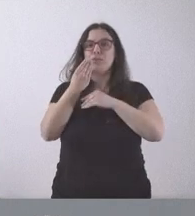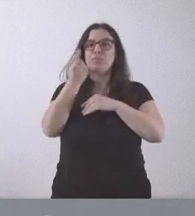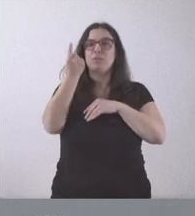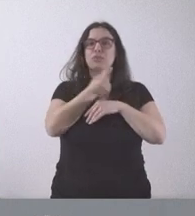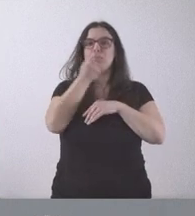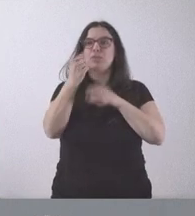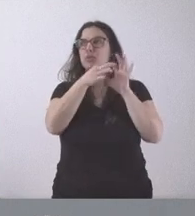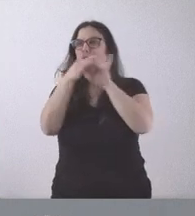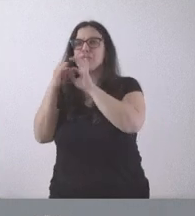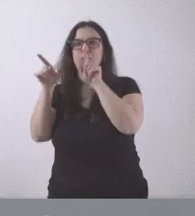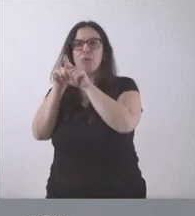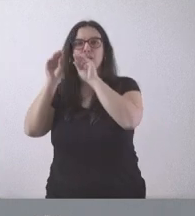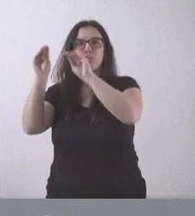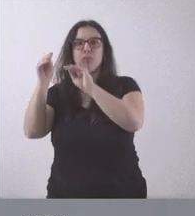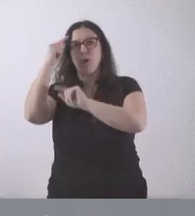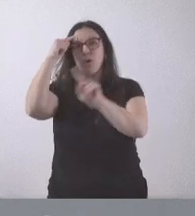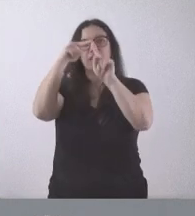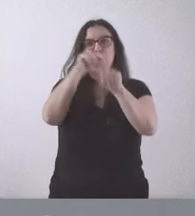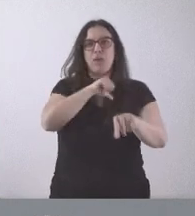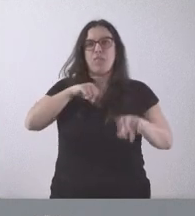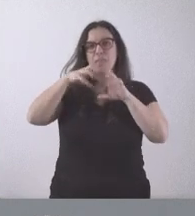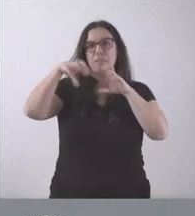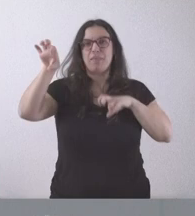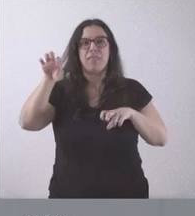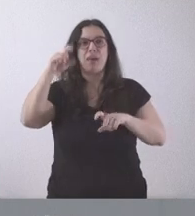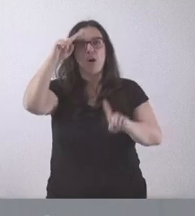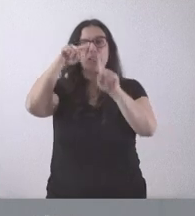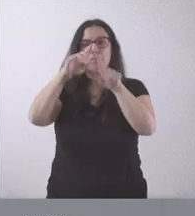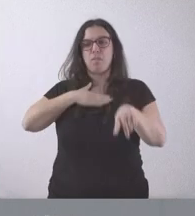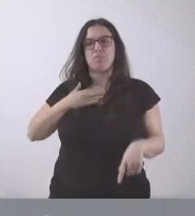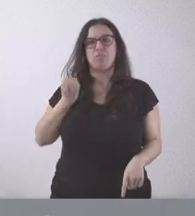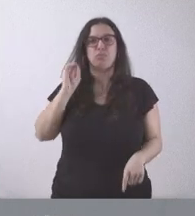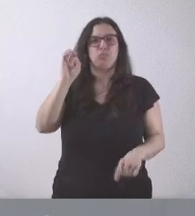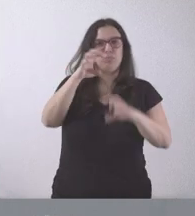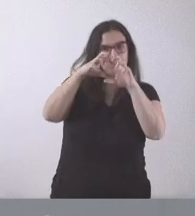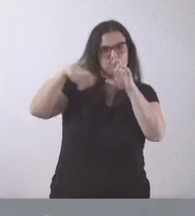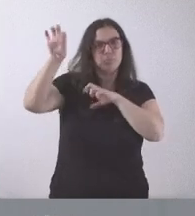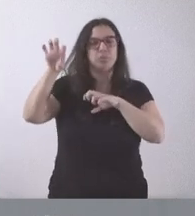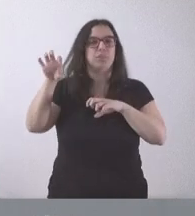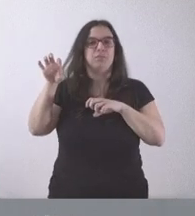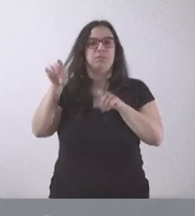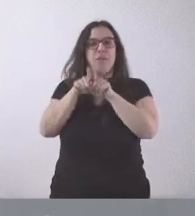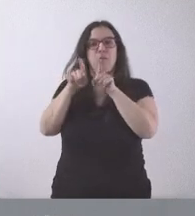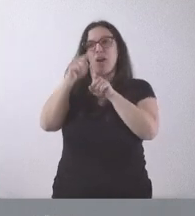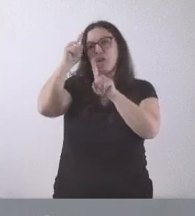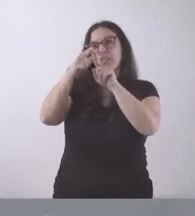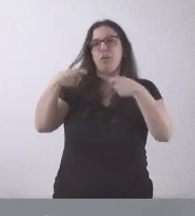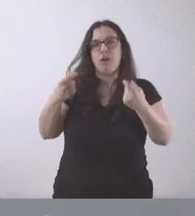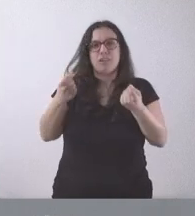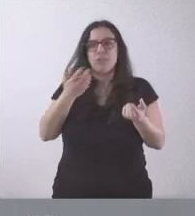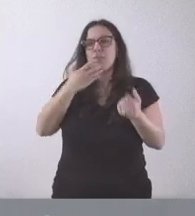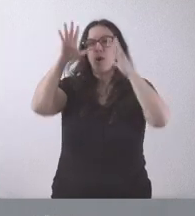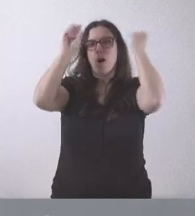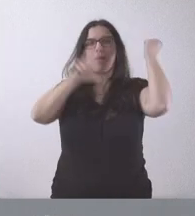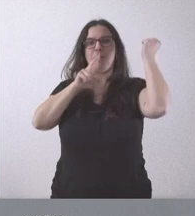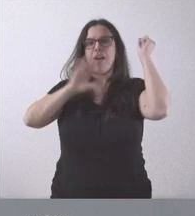soberanistas o a los objetivos independentistas, con incrementos muy importantes de eso que se llama embajadas en el exterior o lo que se llama la hoja